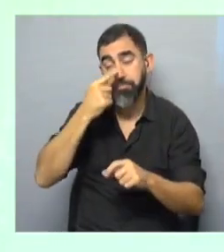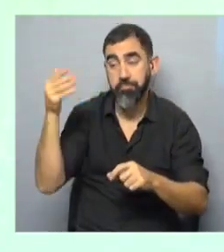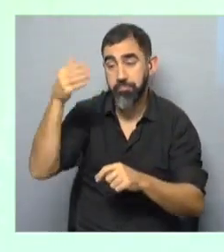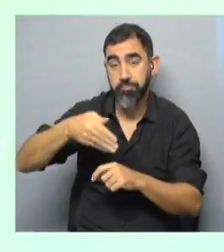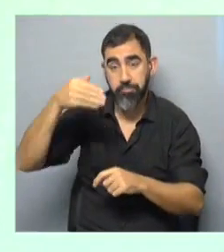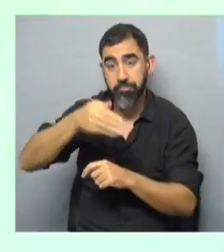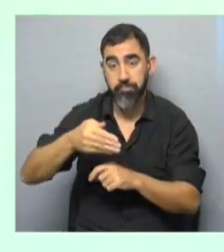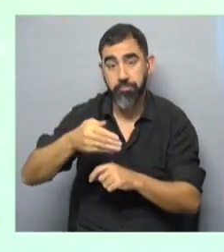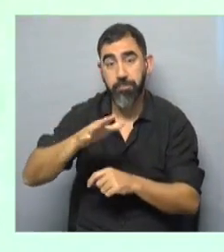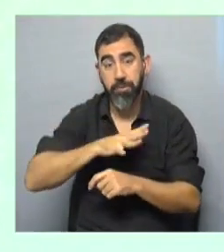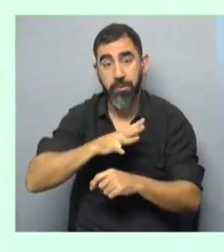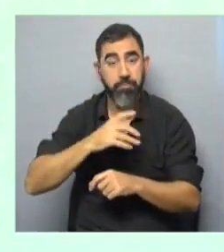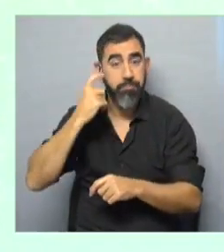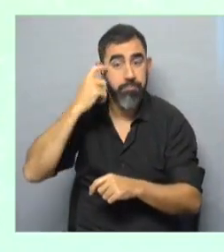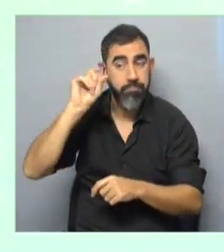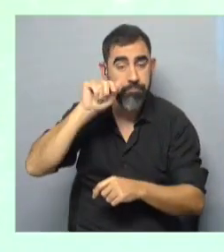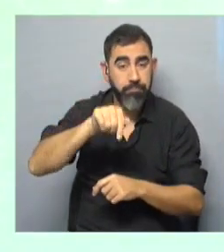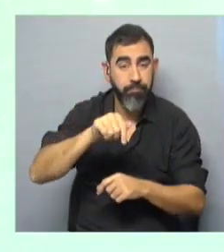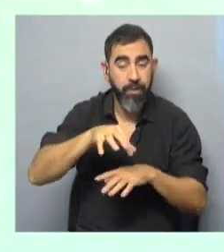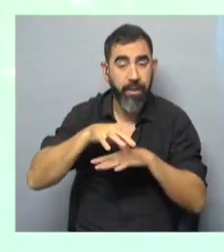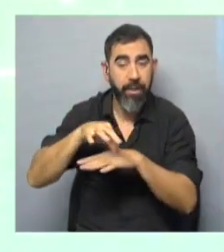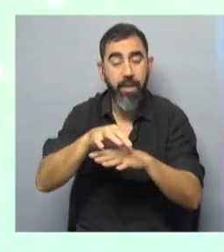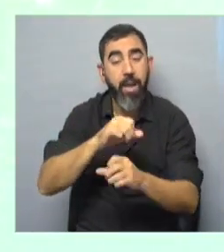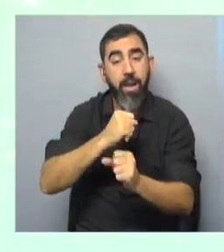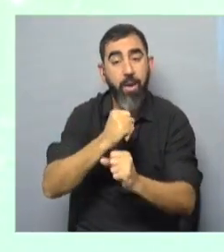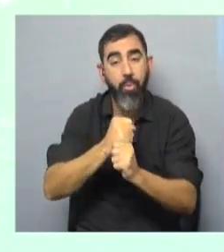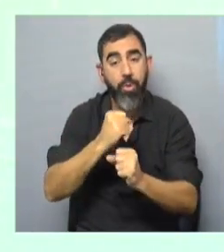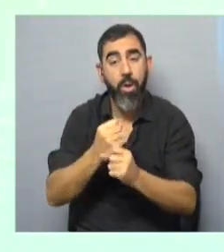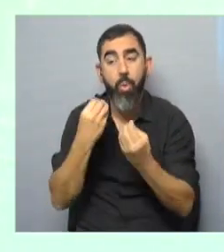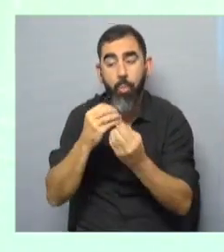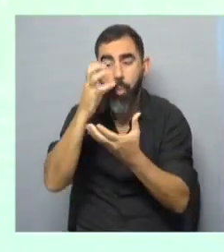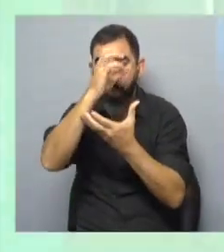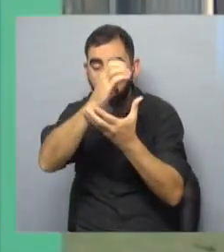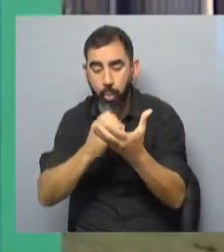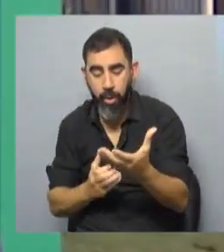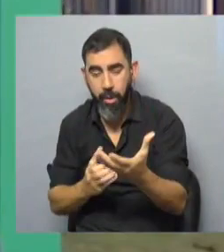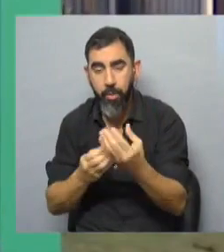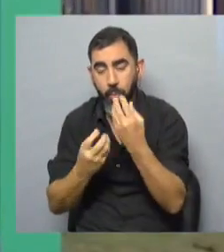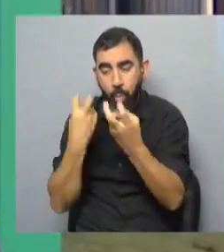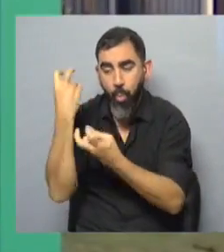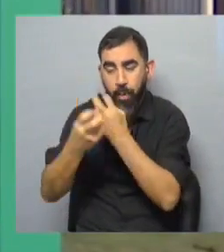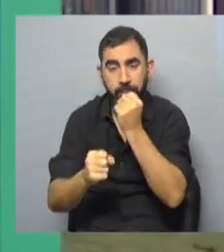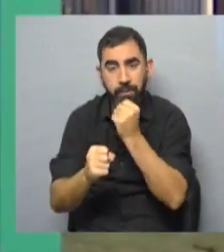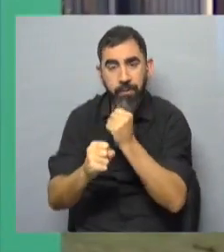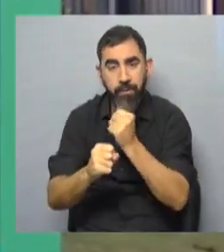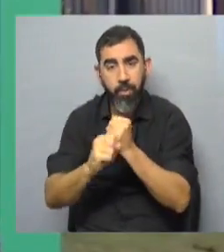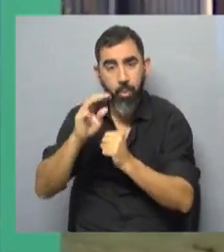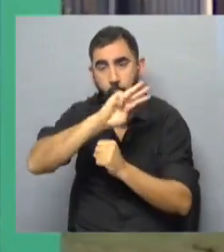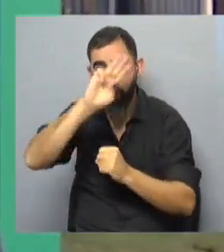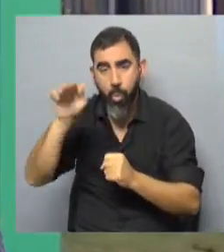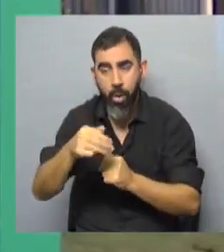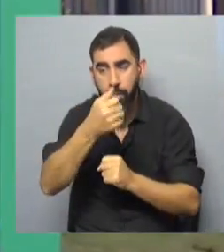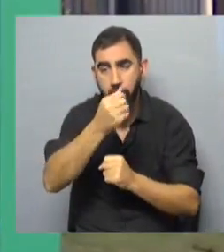acercarse a tener esta iniciativa de una orientación laboral. Bueno, cómo generar un currículum, cómo buscar trabajo a través de las páginas web.